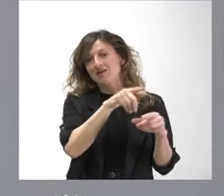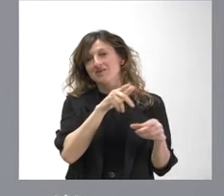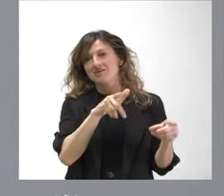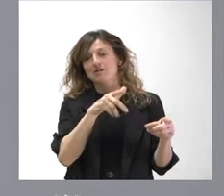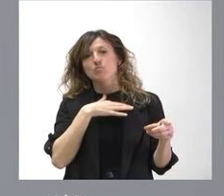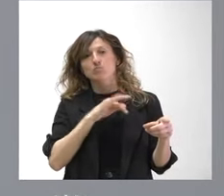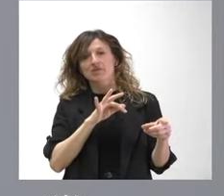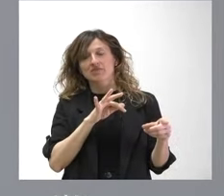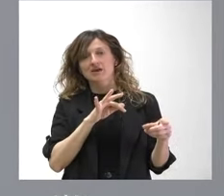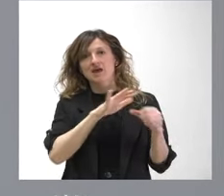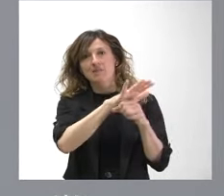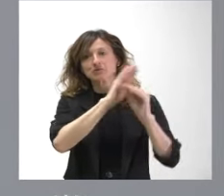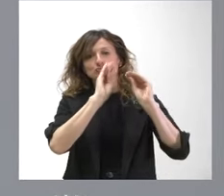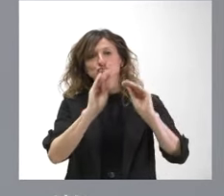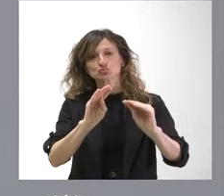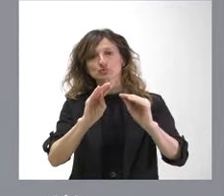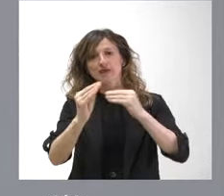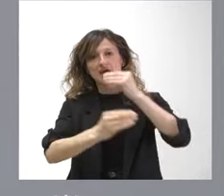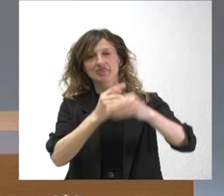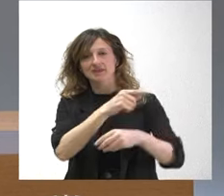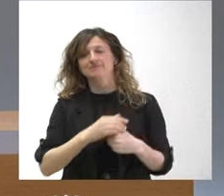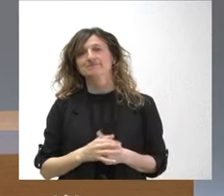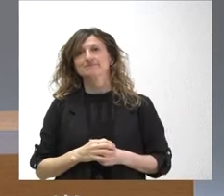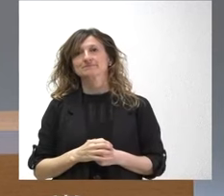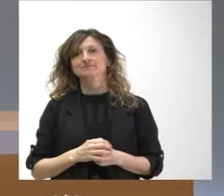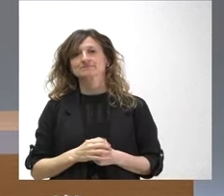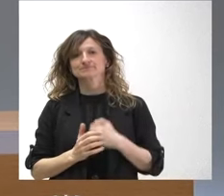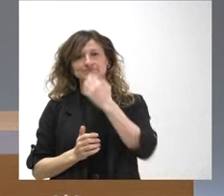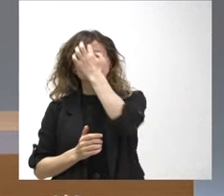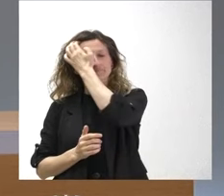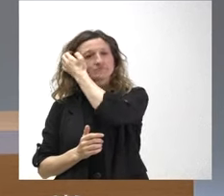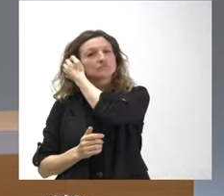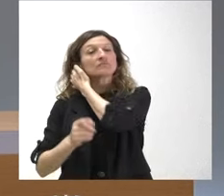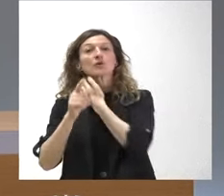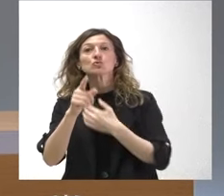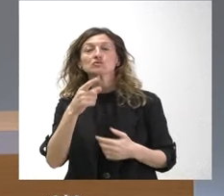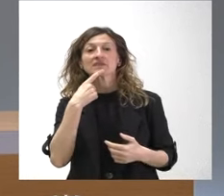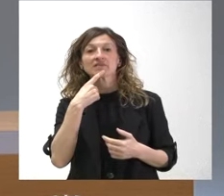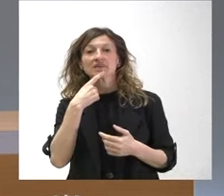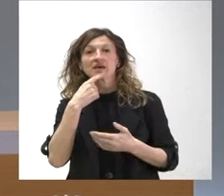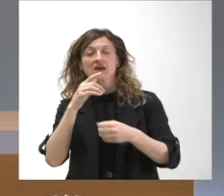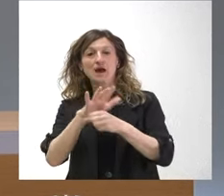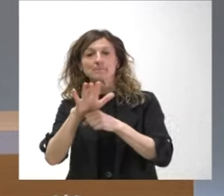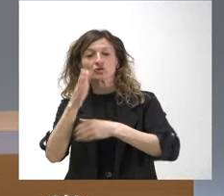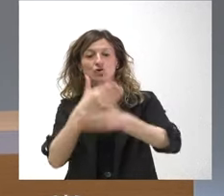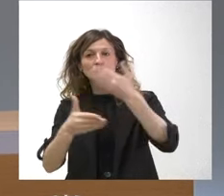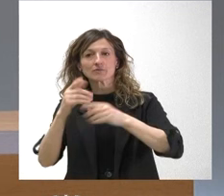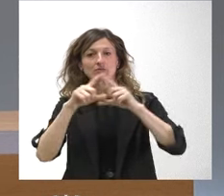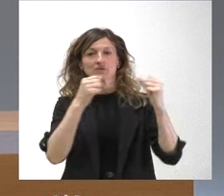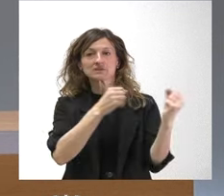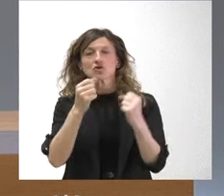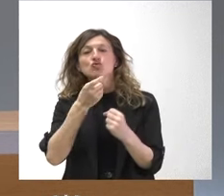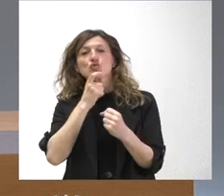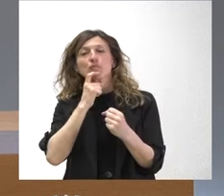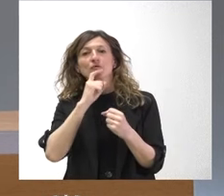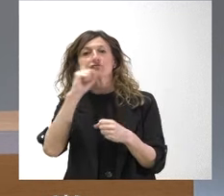su ámbito fundamental de actuación Sí, apela a esa colaboración entre instituciones no sé si saben de qué manera va a colaborar la